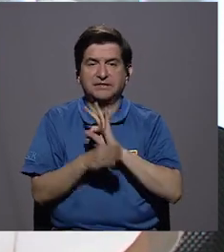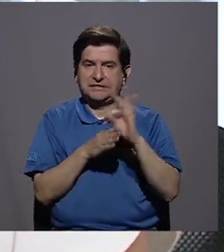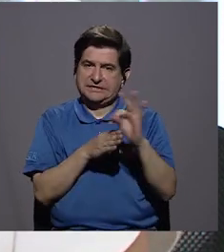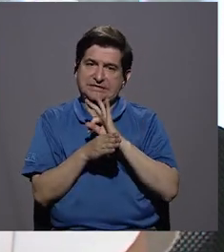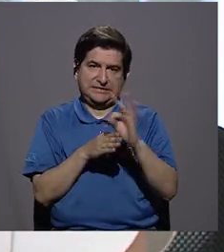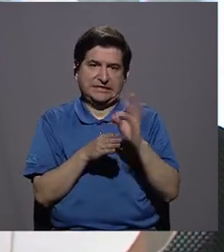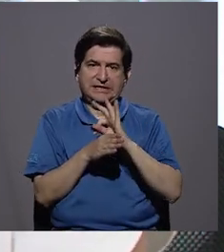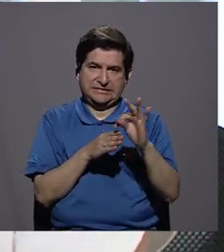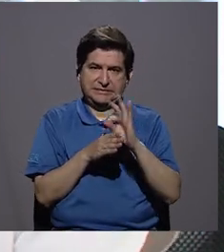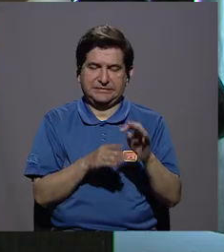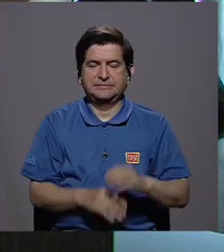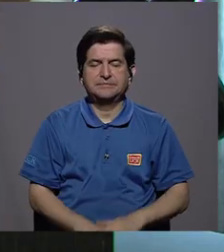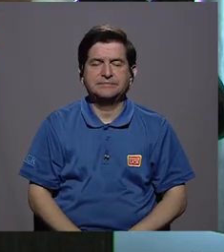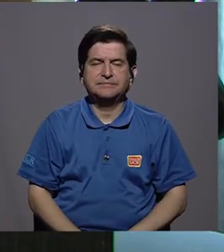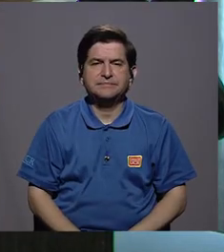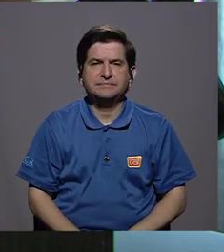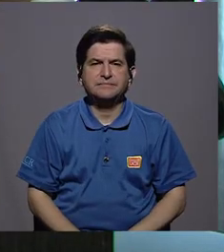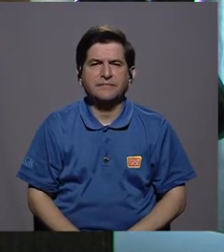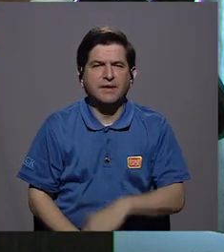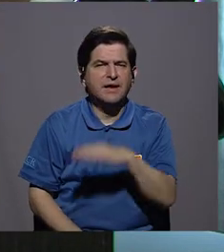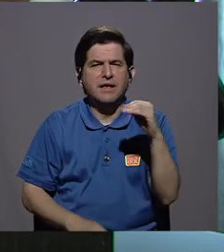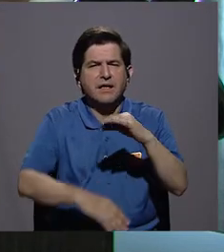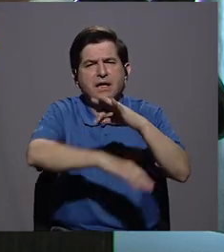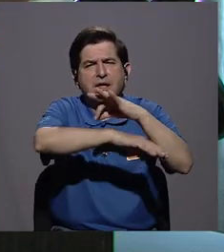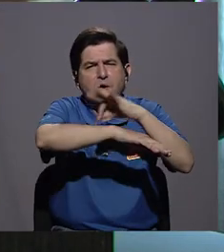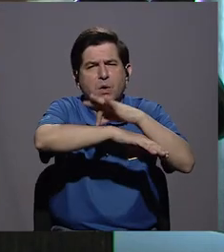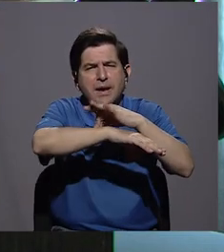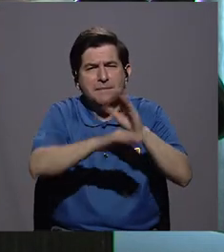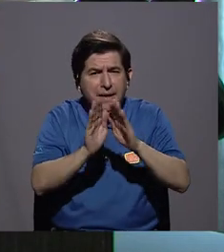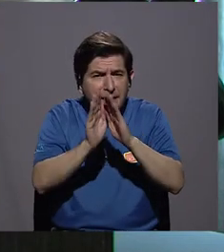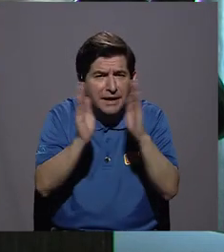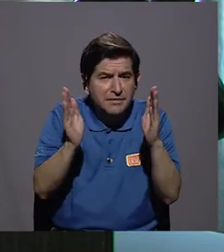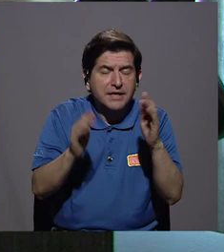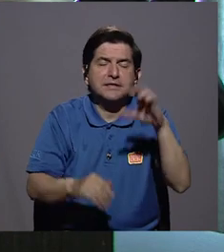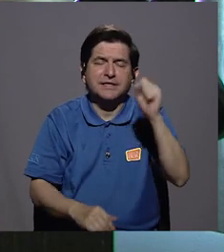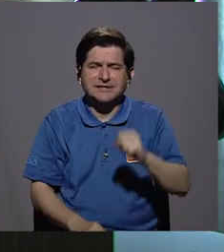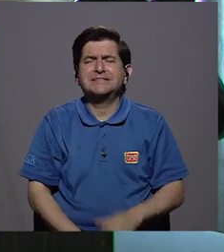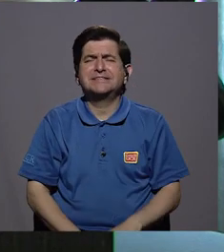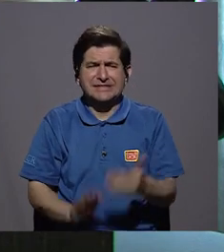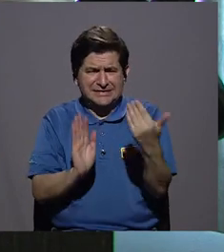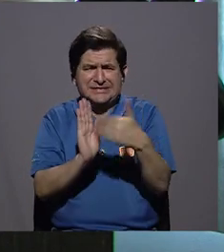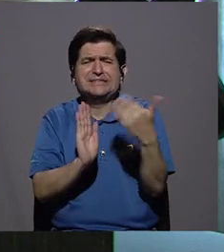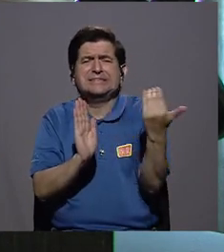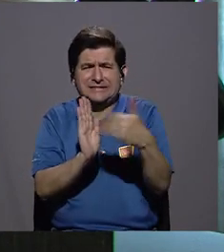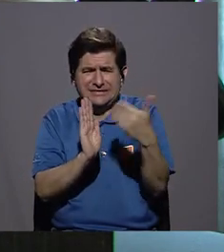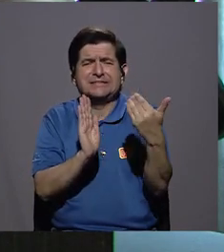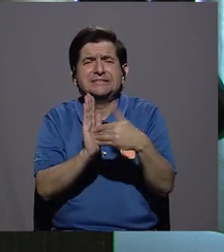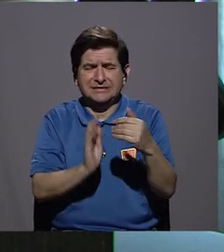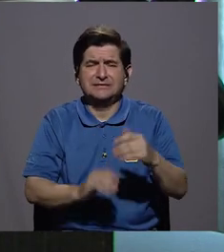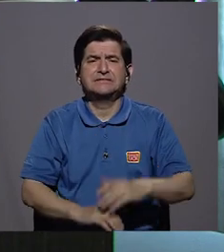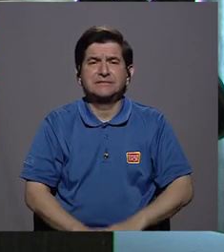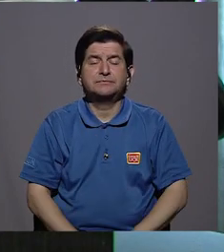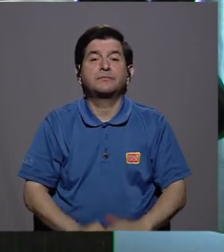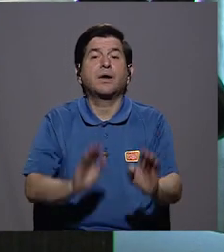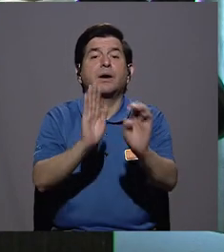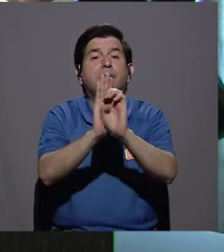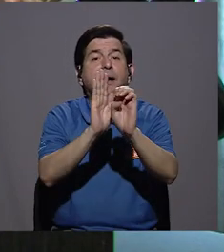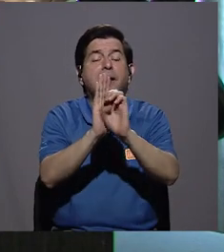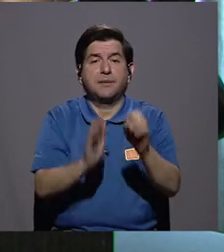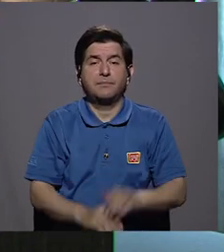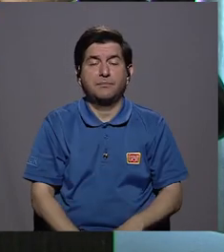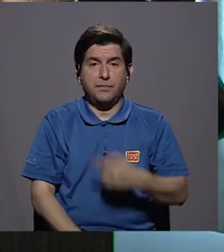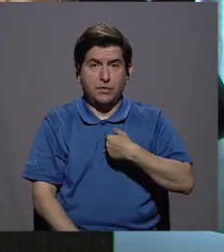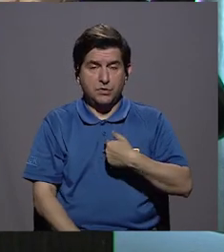tratamiento de este ya vienen, digamos, con la piel abierta. La piel totalmente lesionada, la piel totalmente lesionada. Por ejemplo,